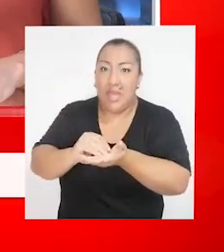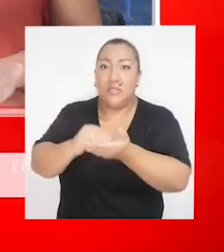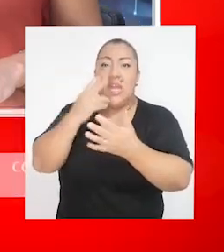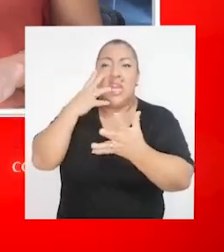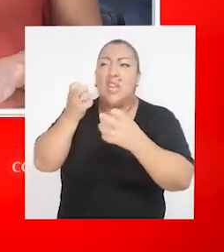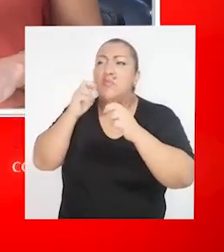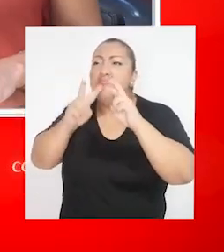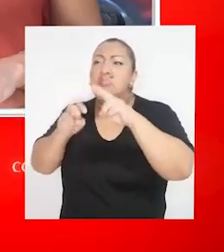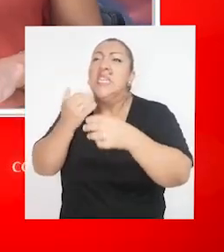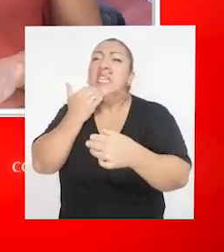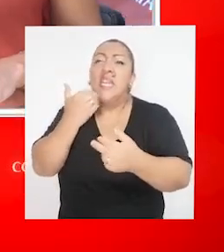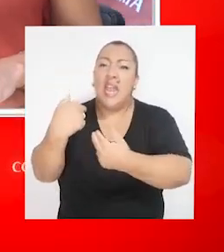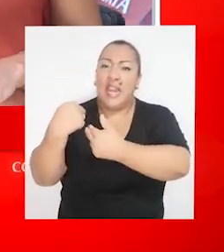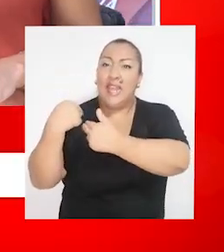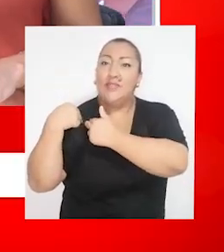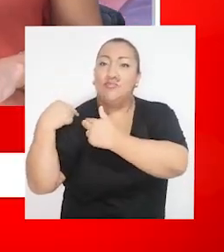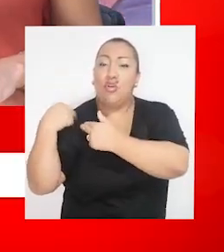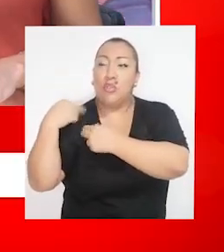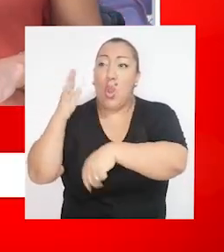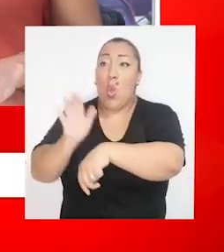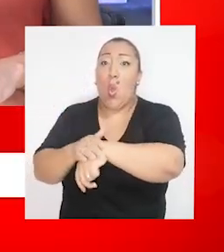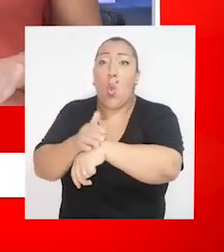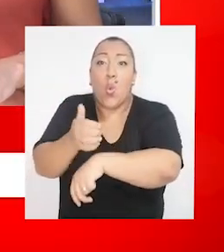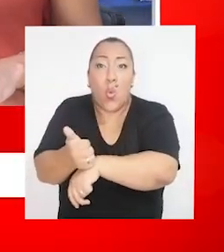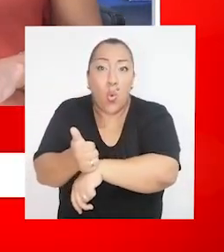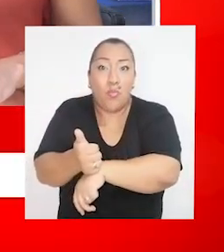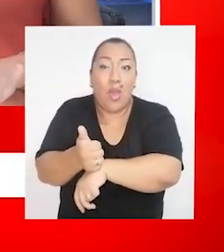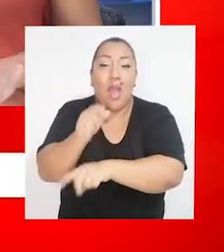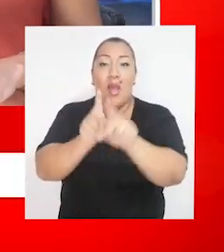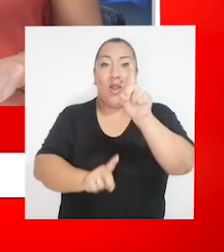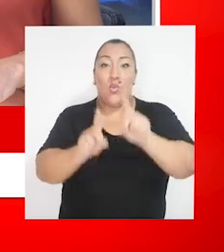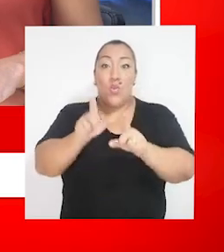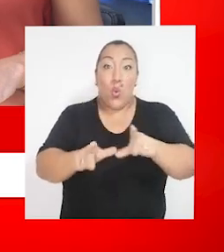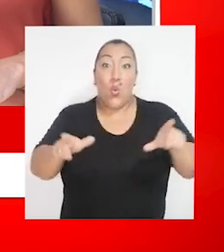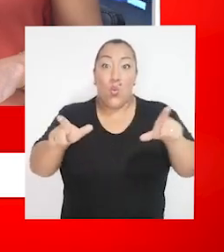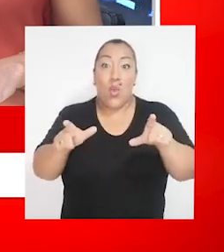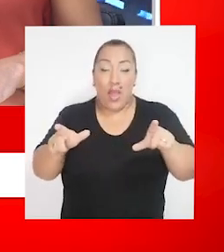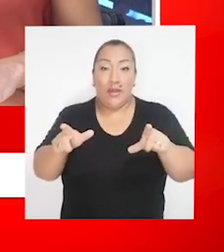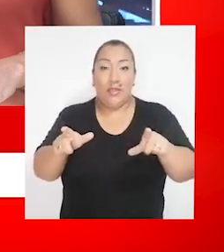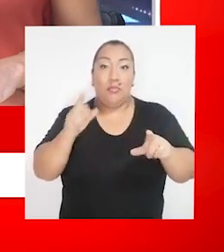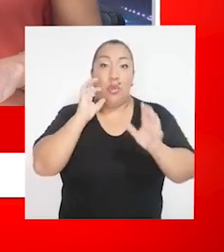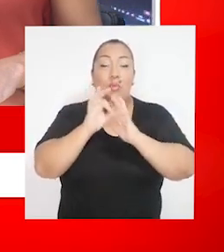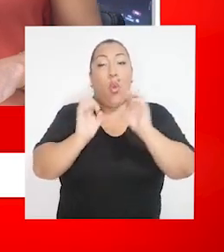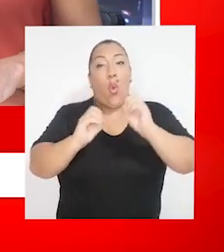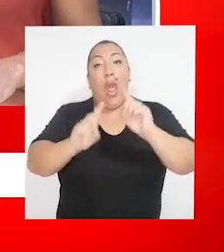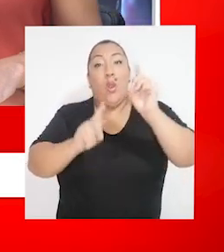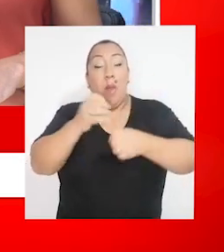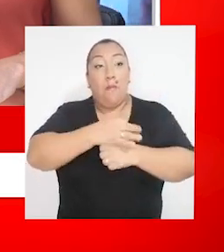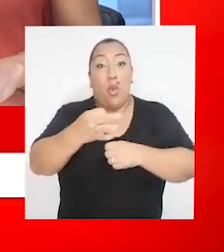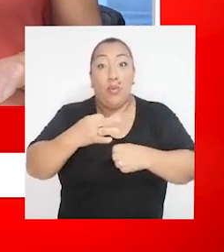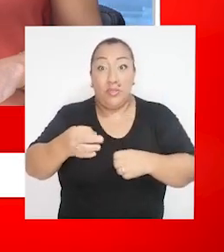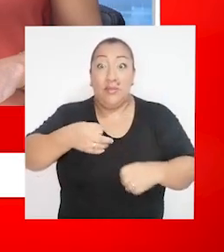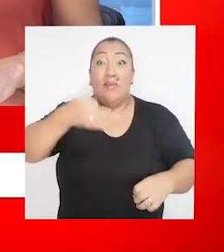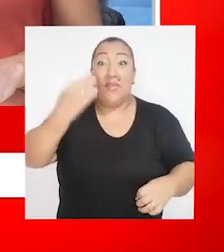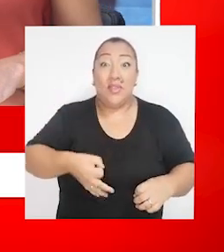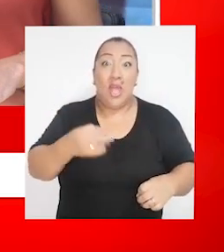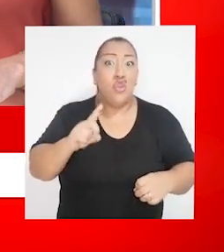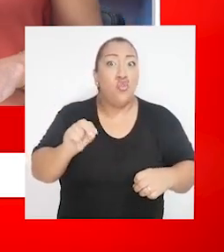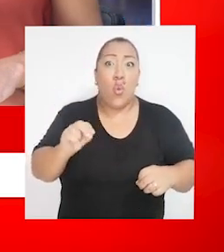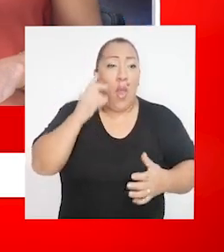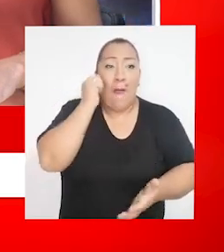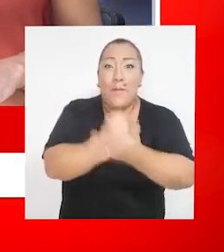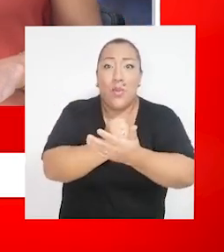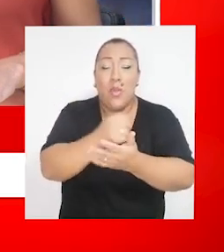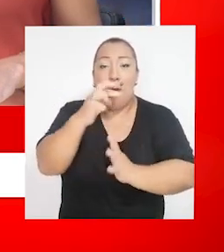un medio operativo para identificar las responsabilidades que correspondan en aquellos lugares, aquellos distritos, aquellas provincias, en las